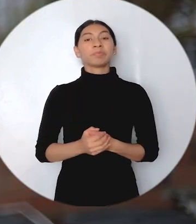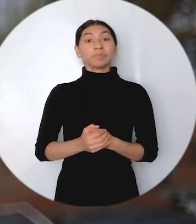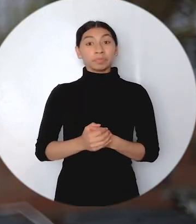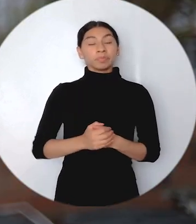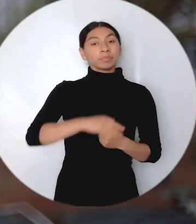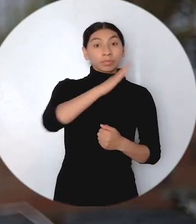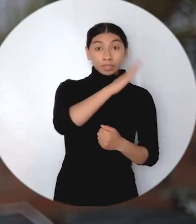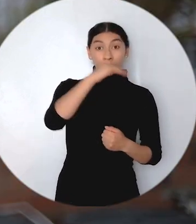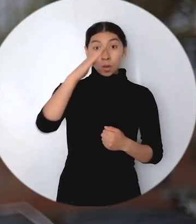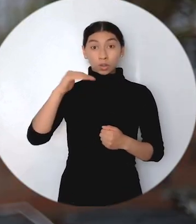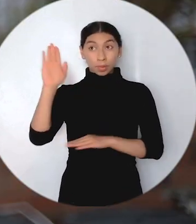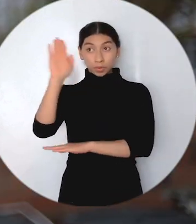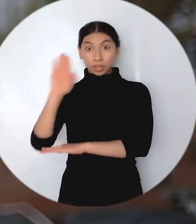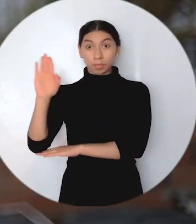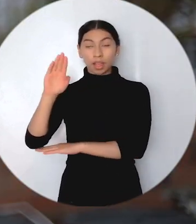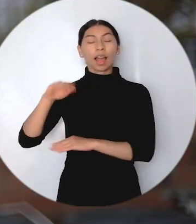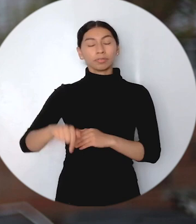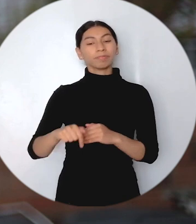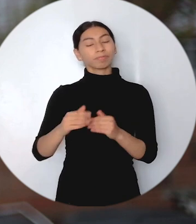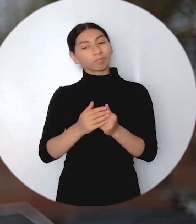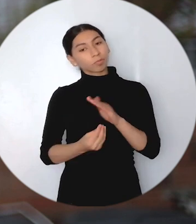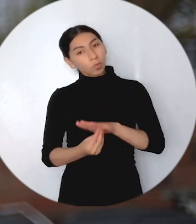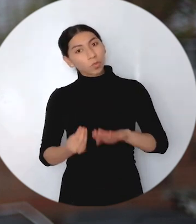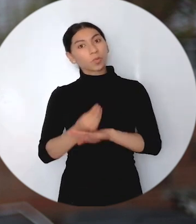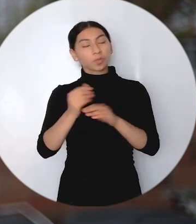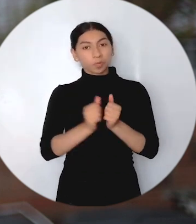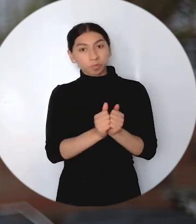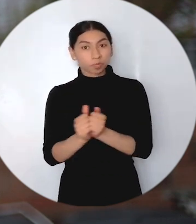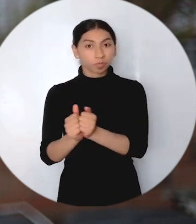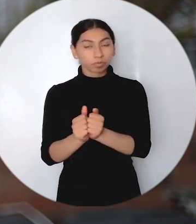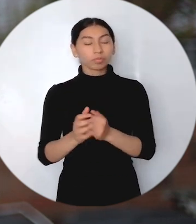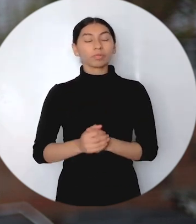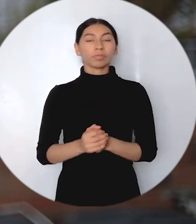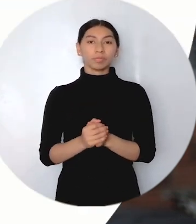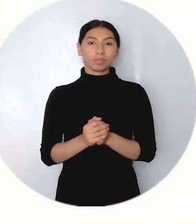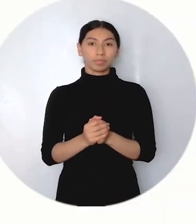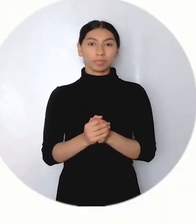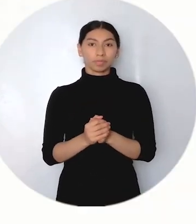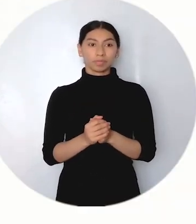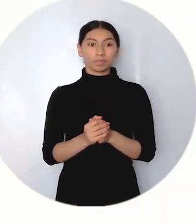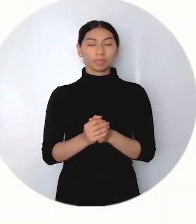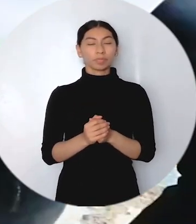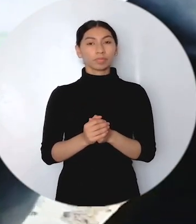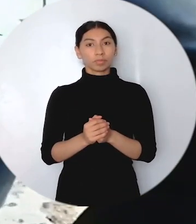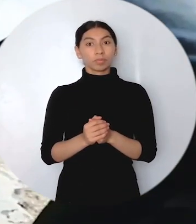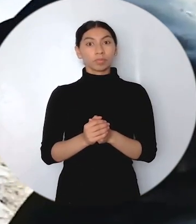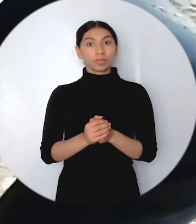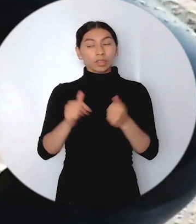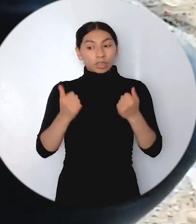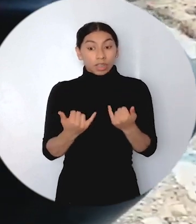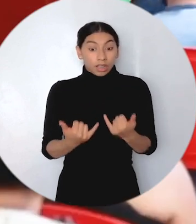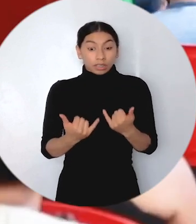También en Antioquia la unidad acompaña a las víctimas en su ejercicio de participación e incidencia en los territorios. Es